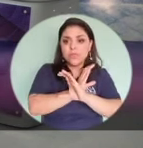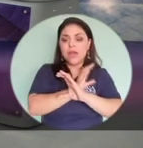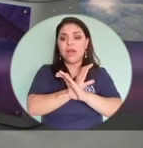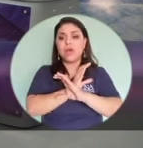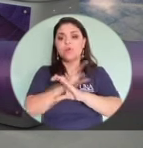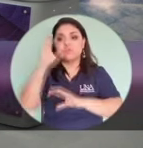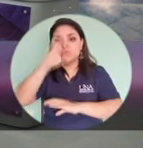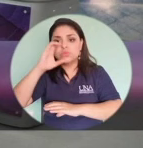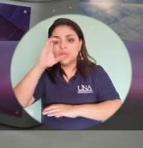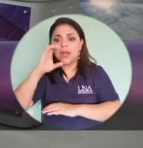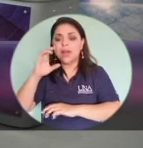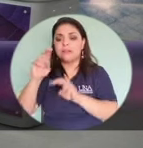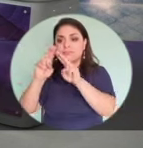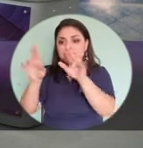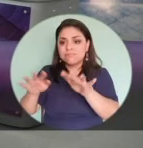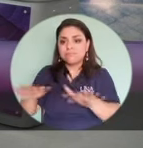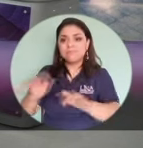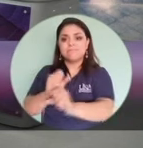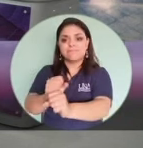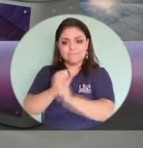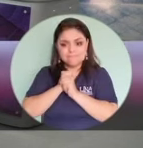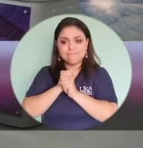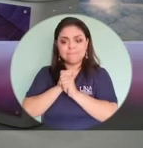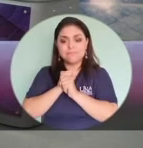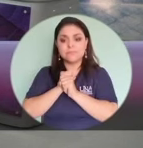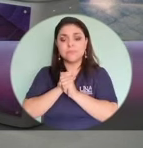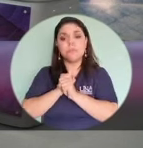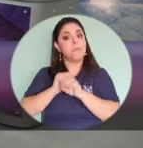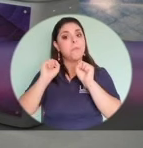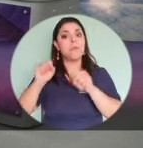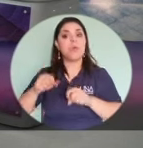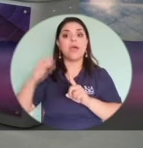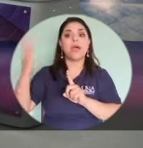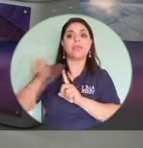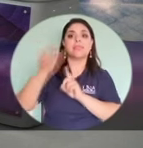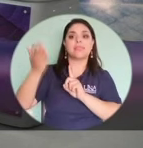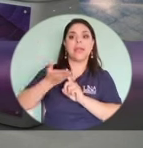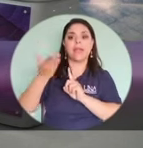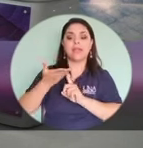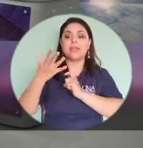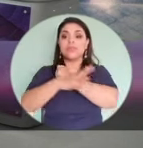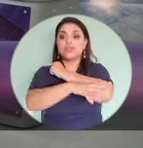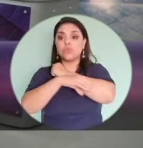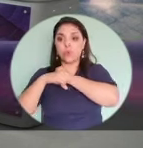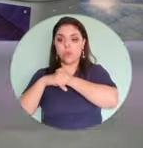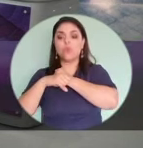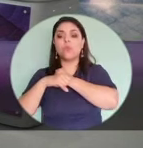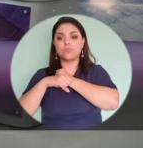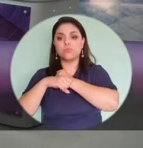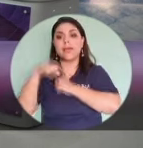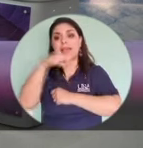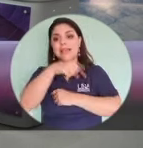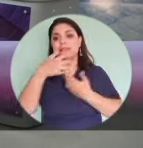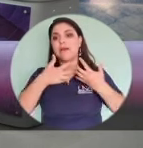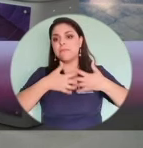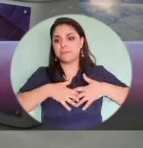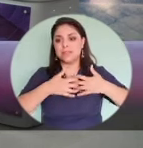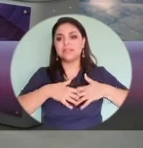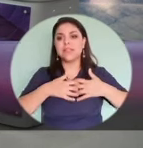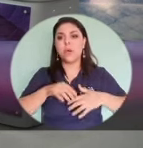tendencias de ciberseguridad, los nuevos ataques, los nuevos mecanismos de robo, pues está